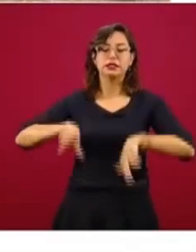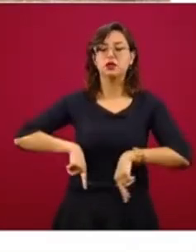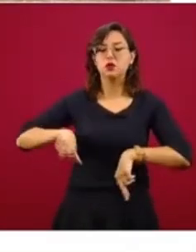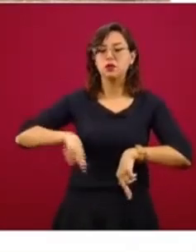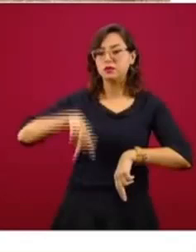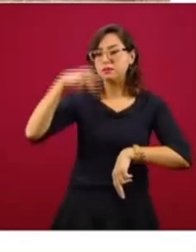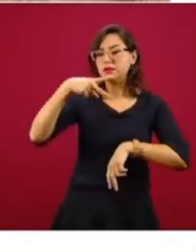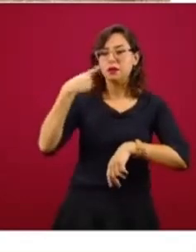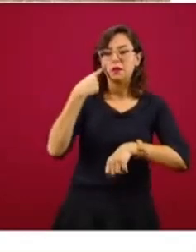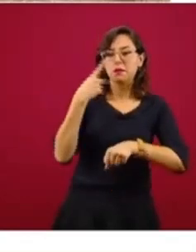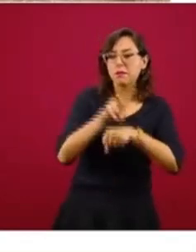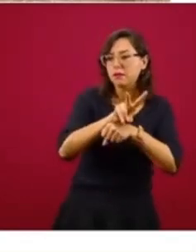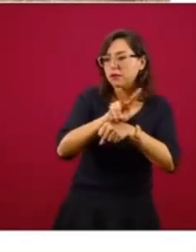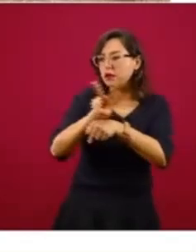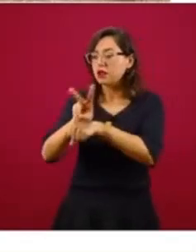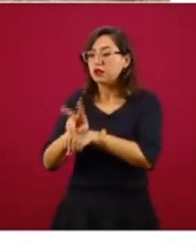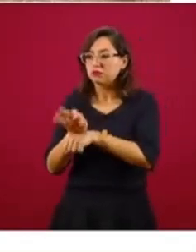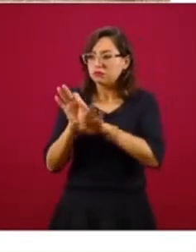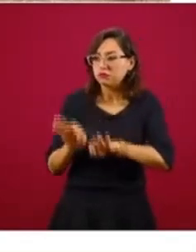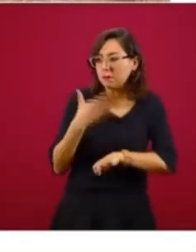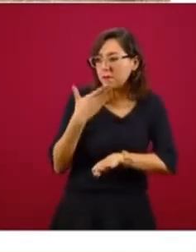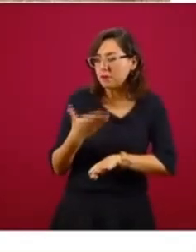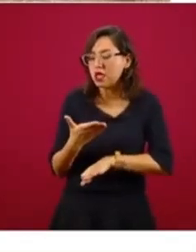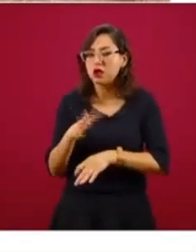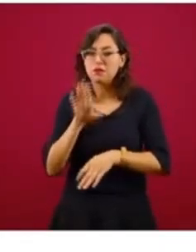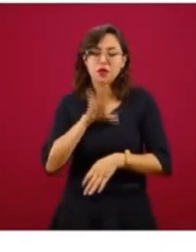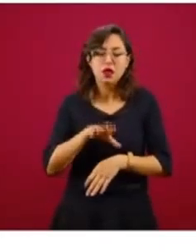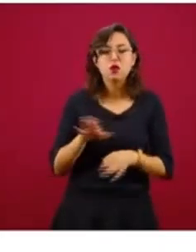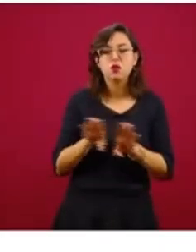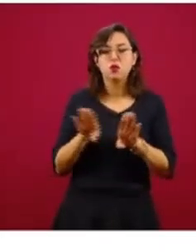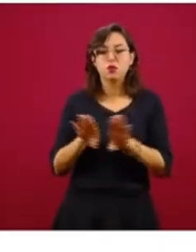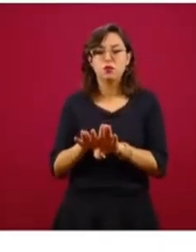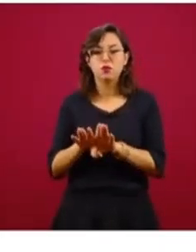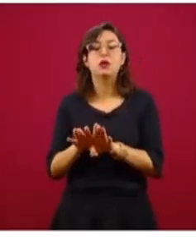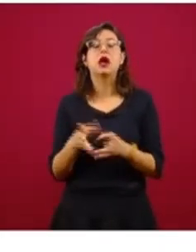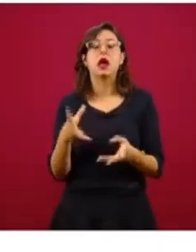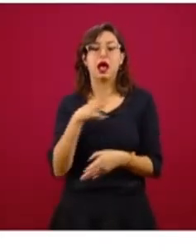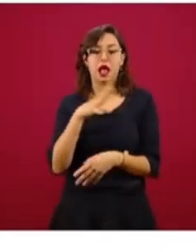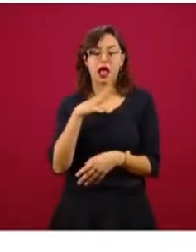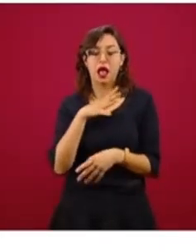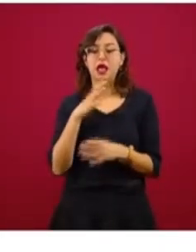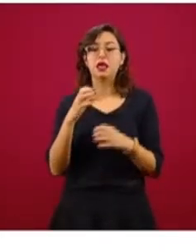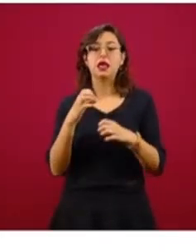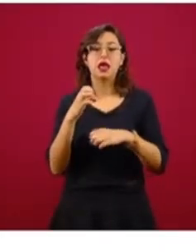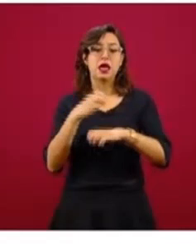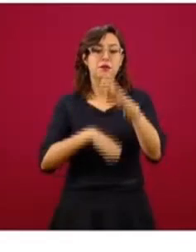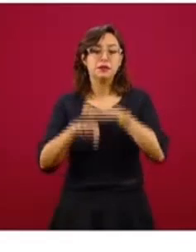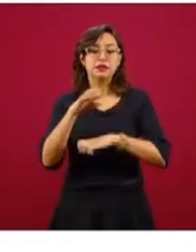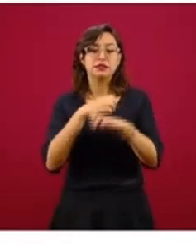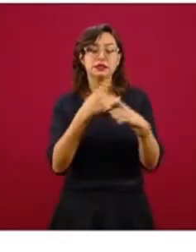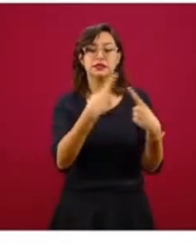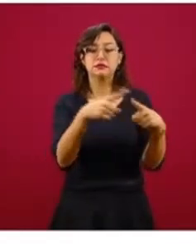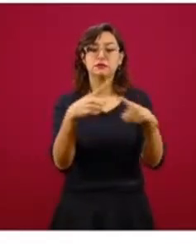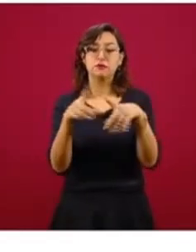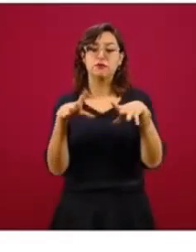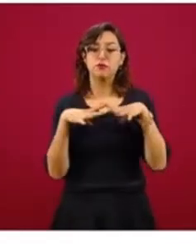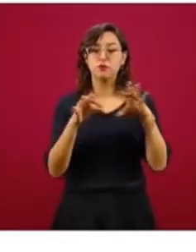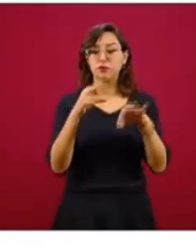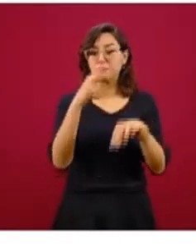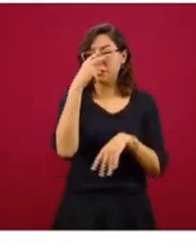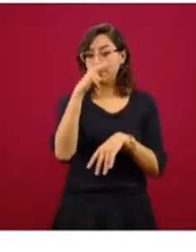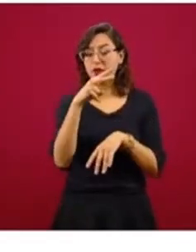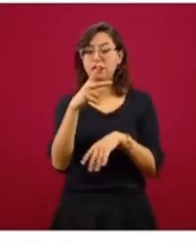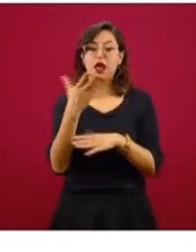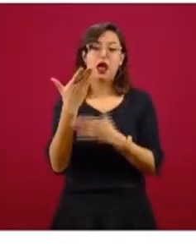Tenemos una red, como lo he venido comentando, de aliados locales. Muchas son empresas fundadas por mexicanas y mexicanos en los